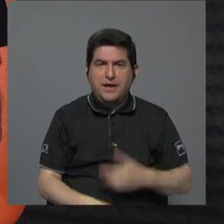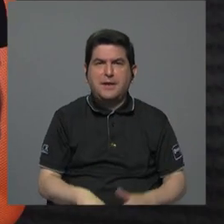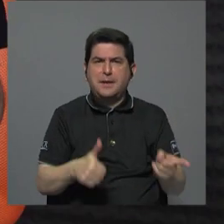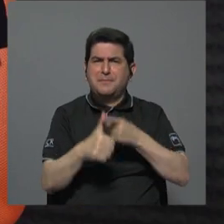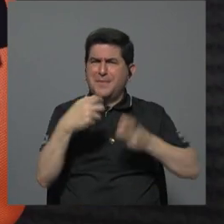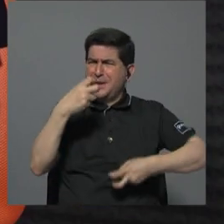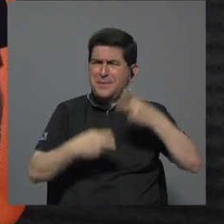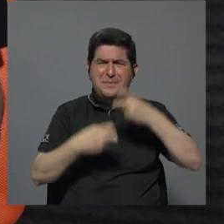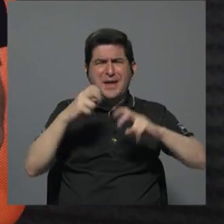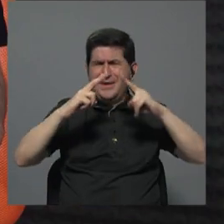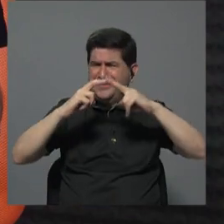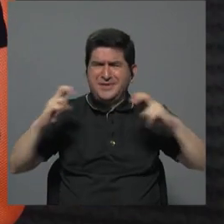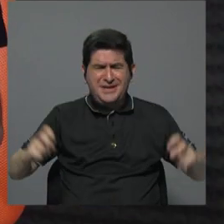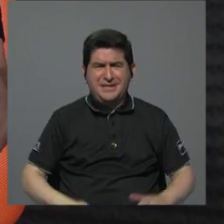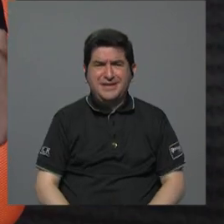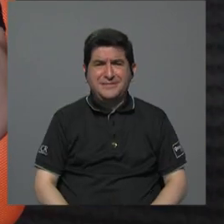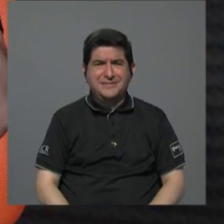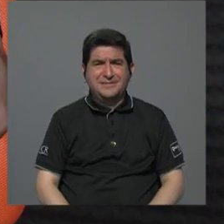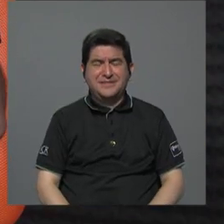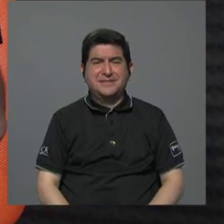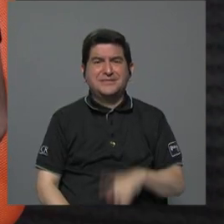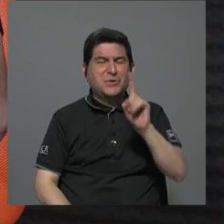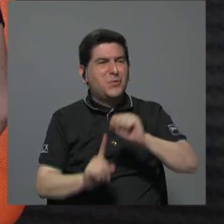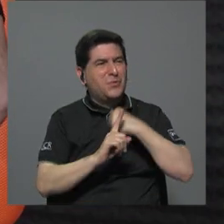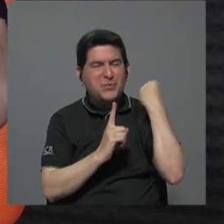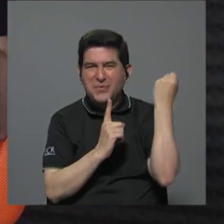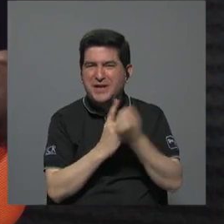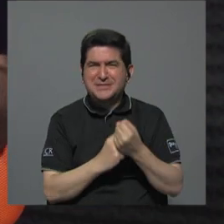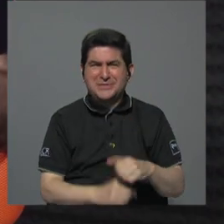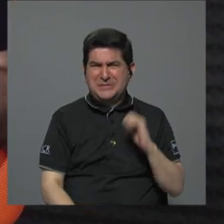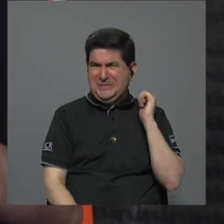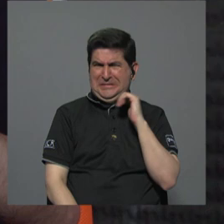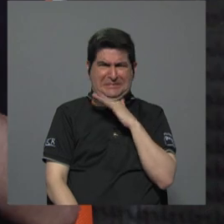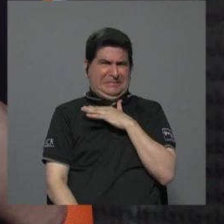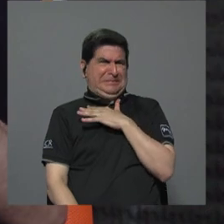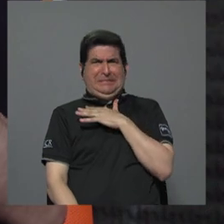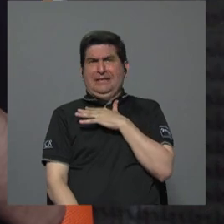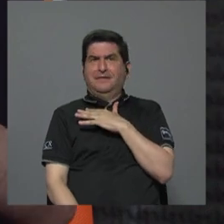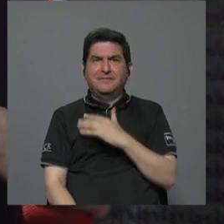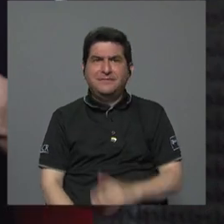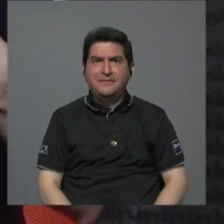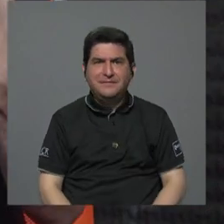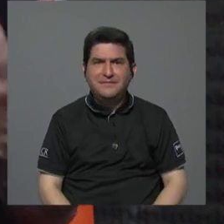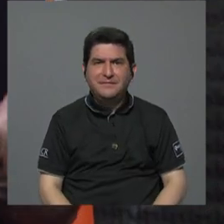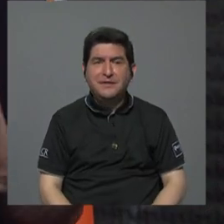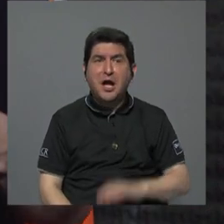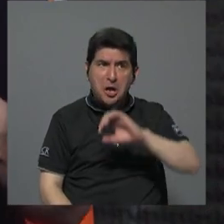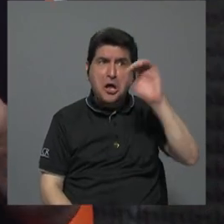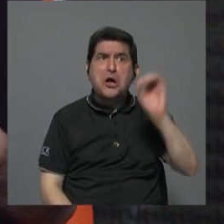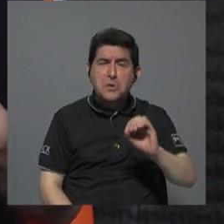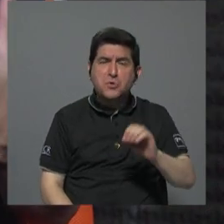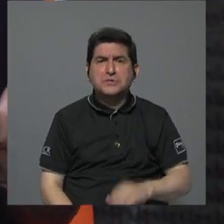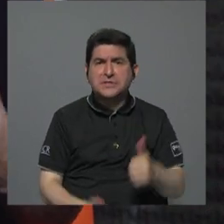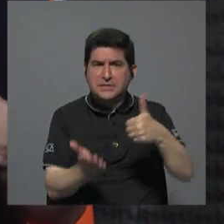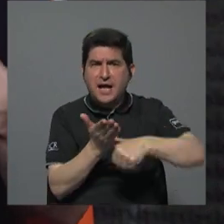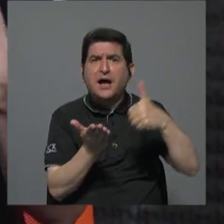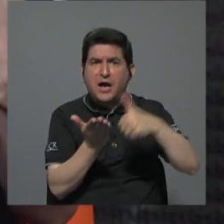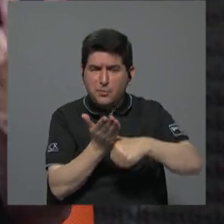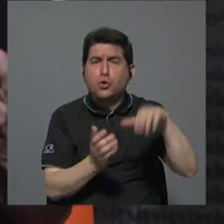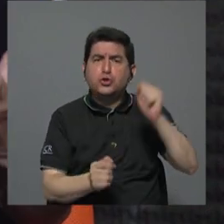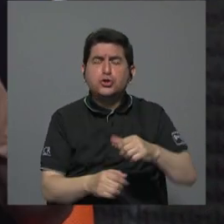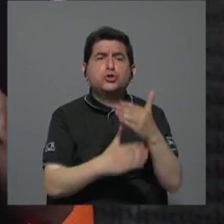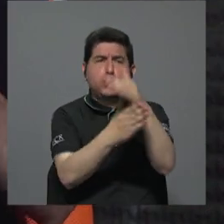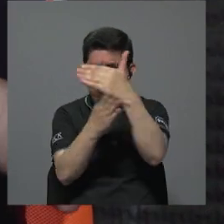problema el el análisis es que parte de un escenario rarísimo está dentro de las probabilidades que el voto quede